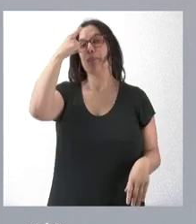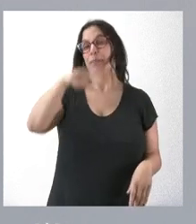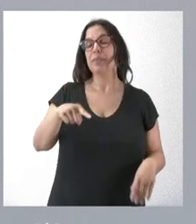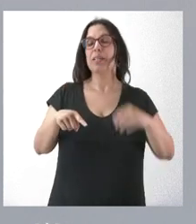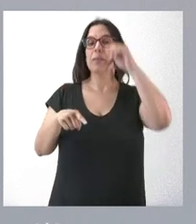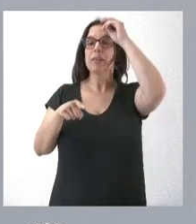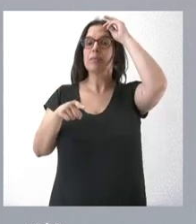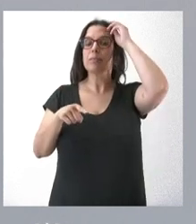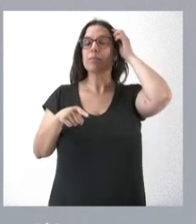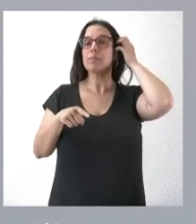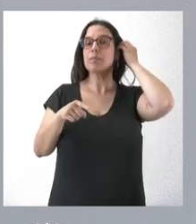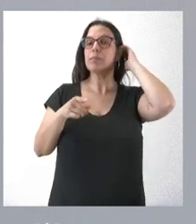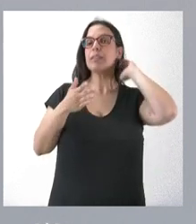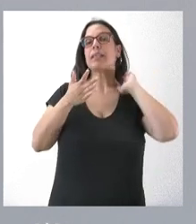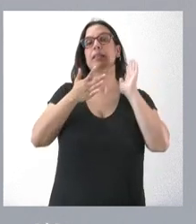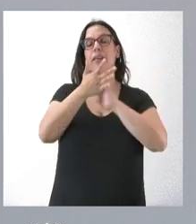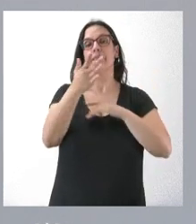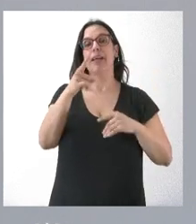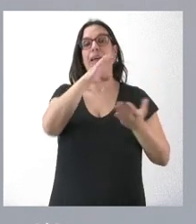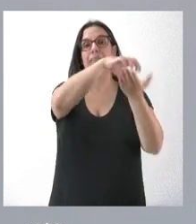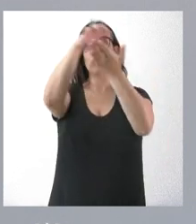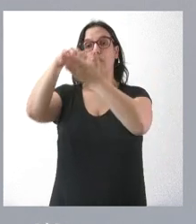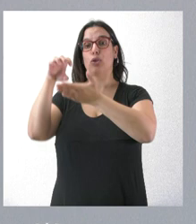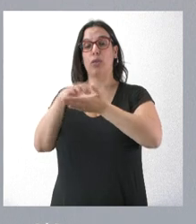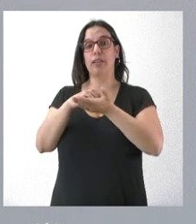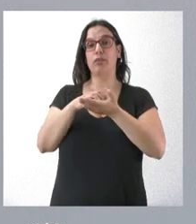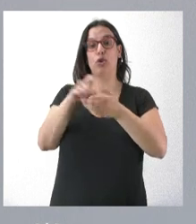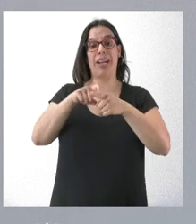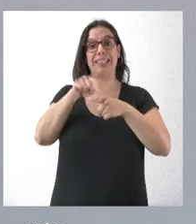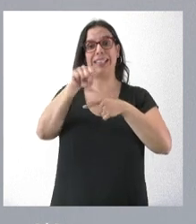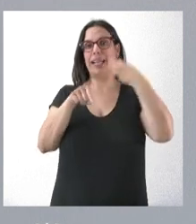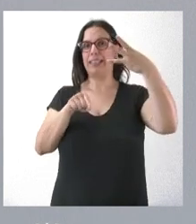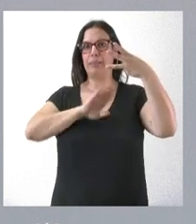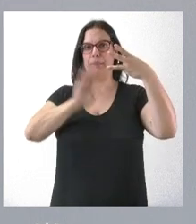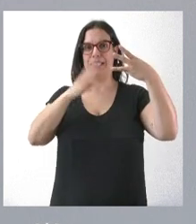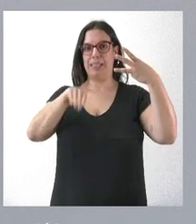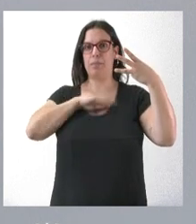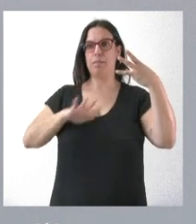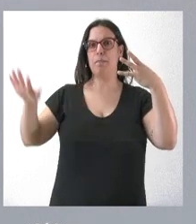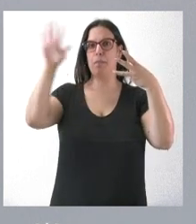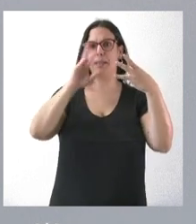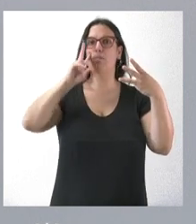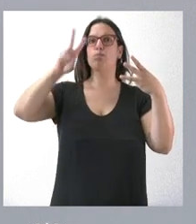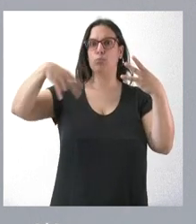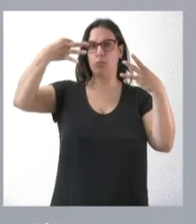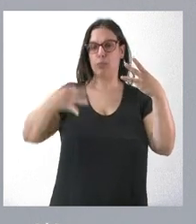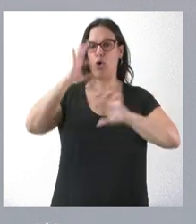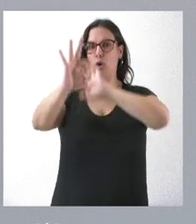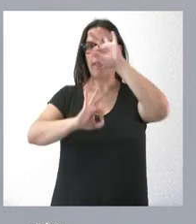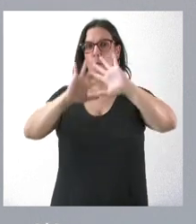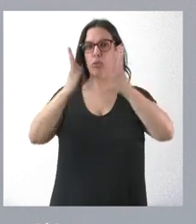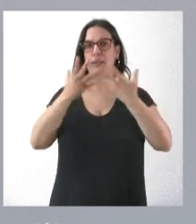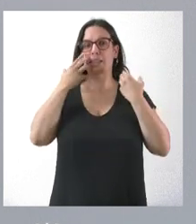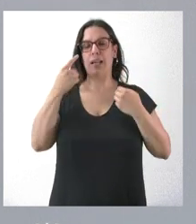uno de los tres únicos centros que tienen estas características en toda España y reconocidas como tal por la Organización Mundial de la